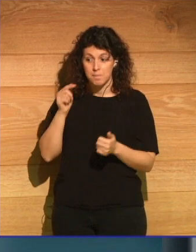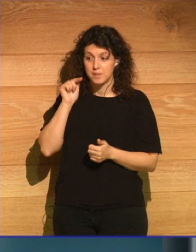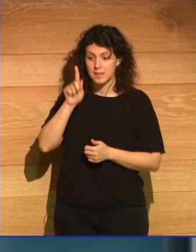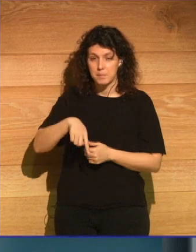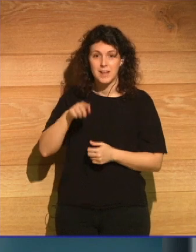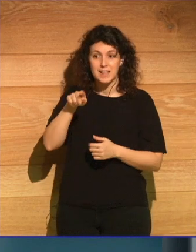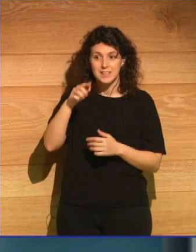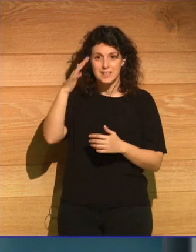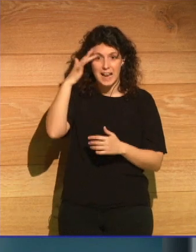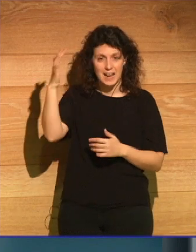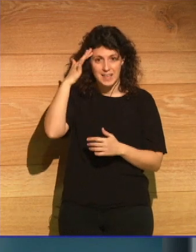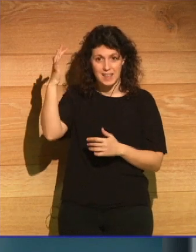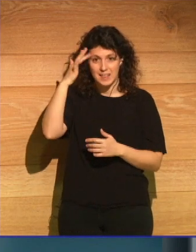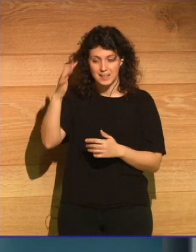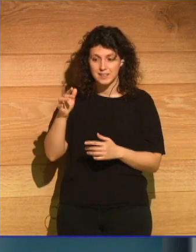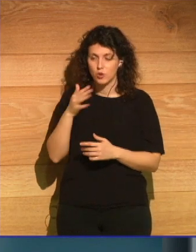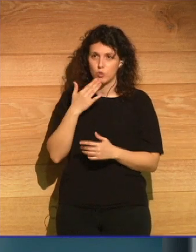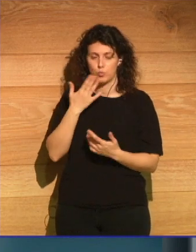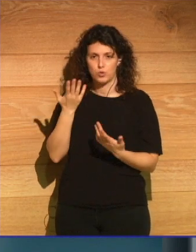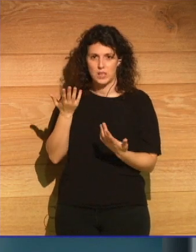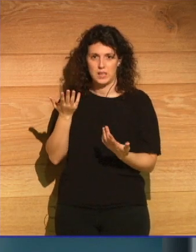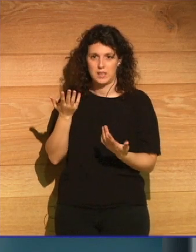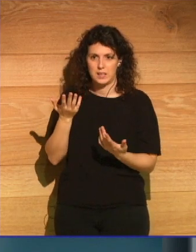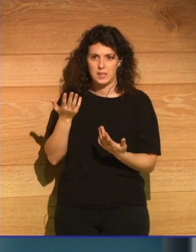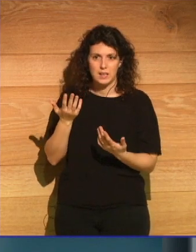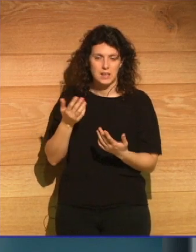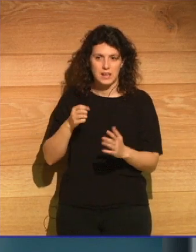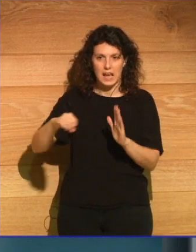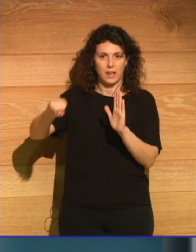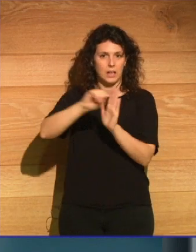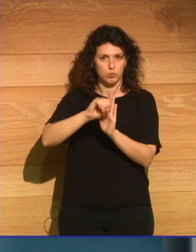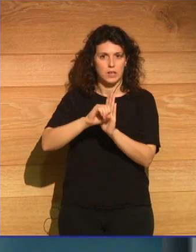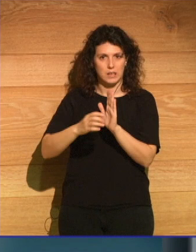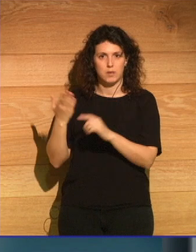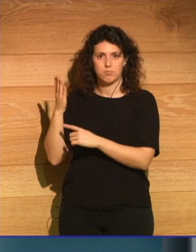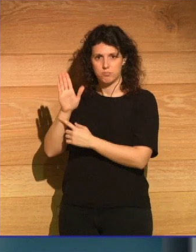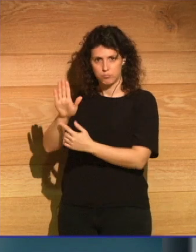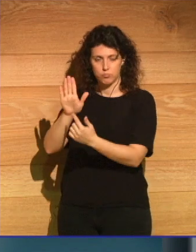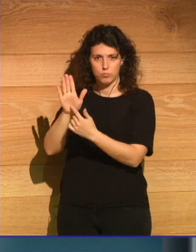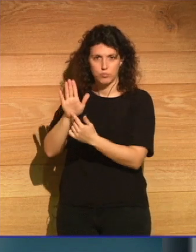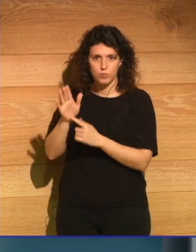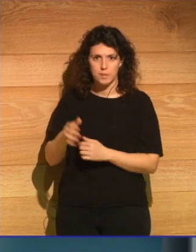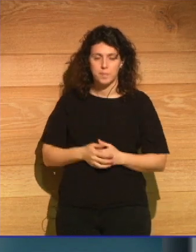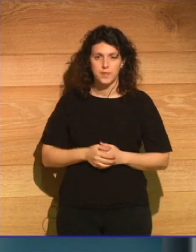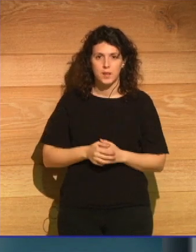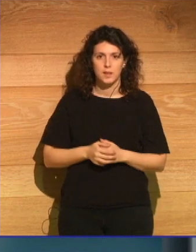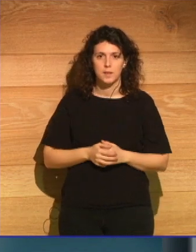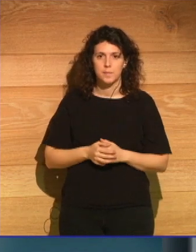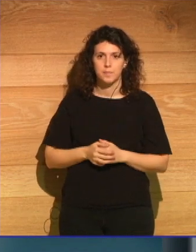leyendas son ilustrativas. ¿Son los